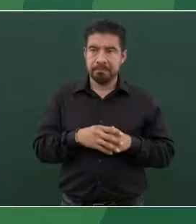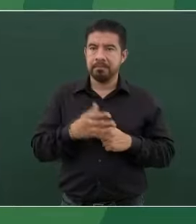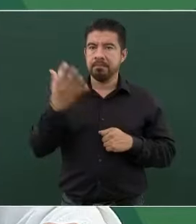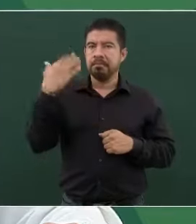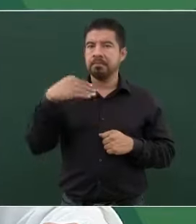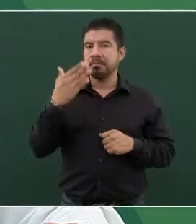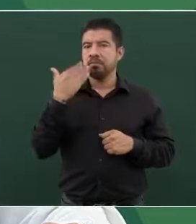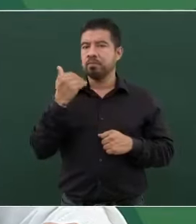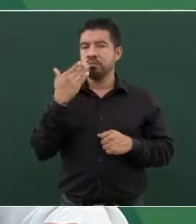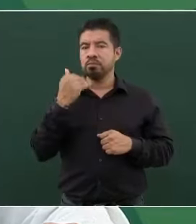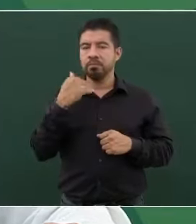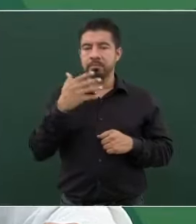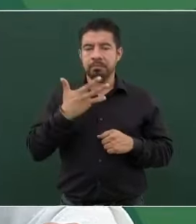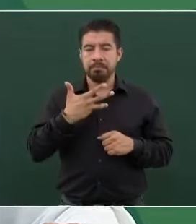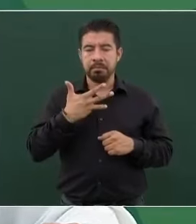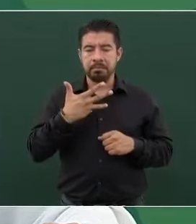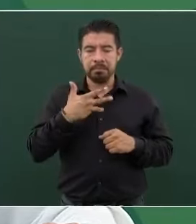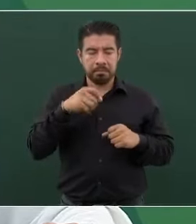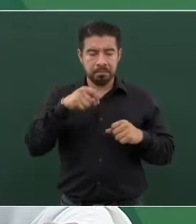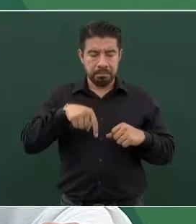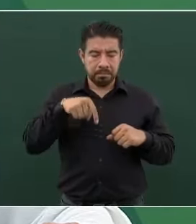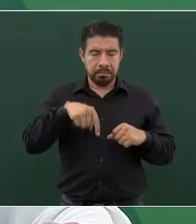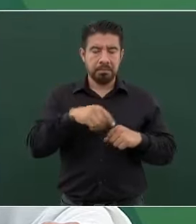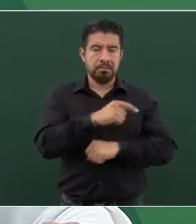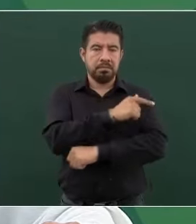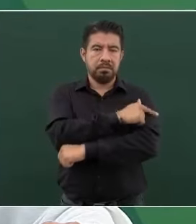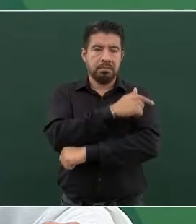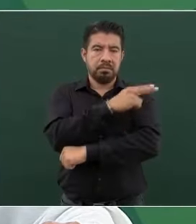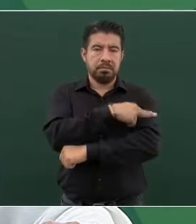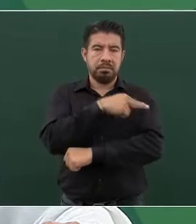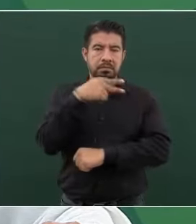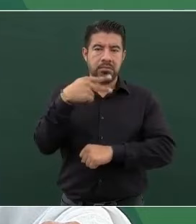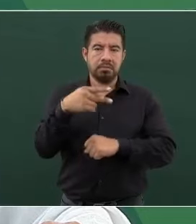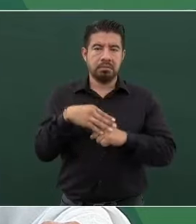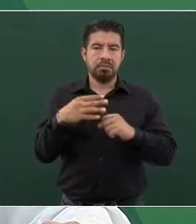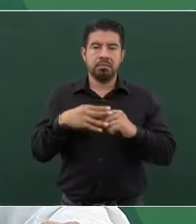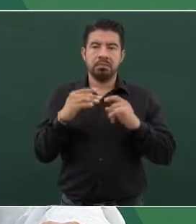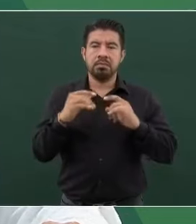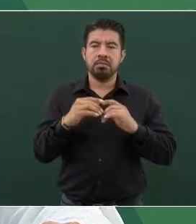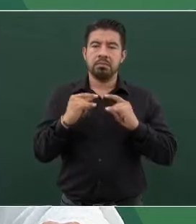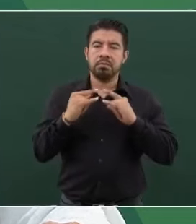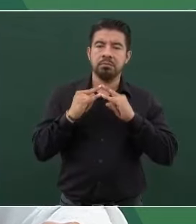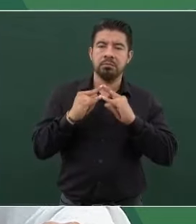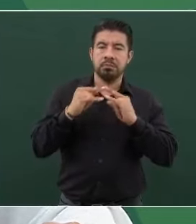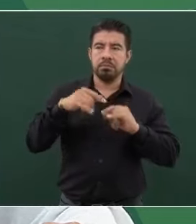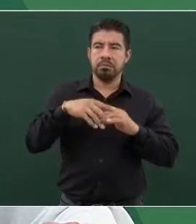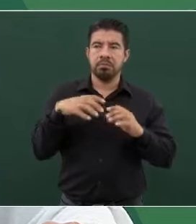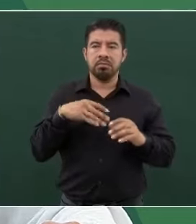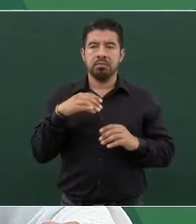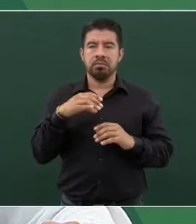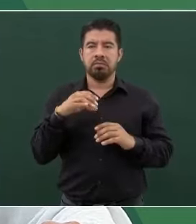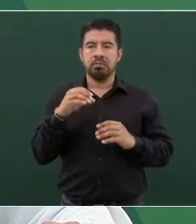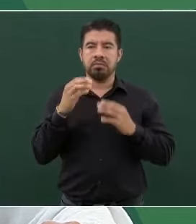entramos, ni un solo cuartel de la Policía Federal.